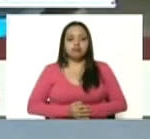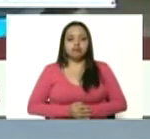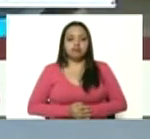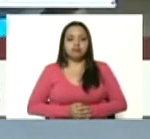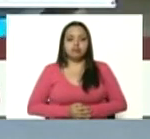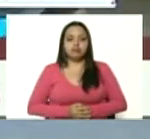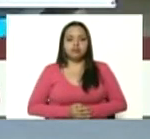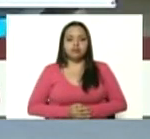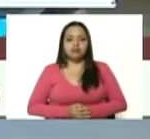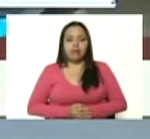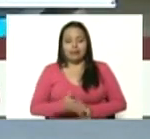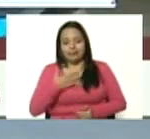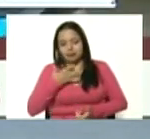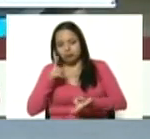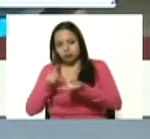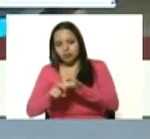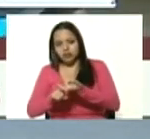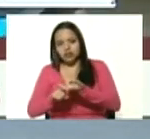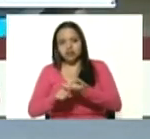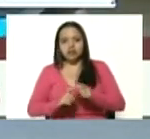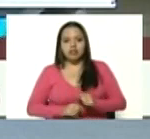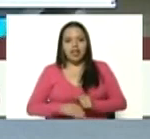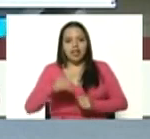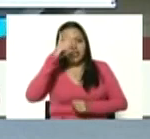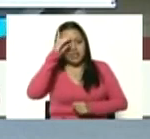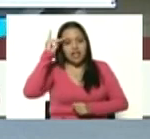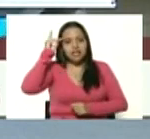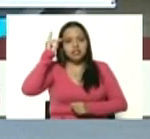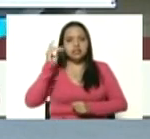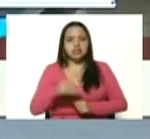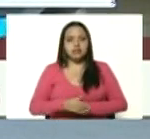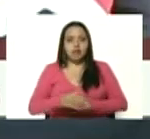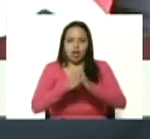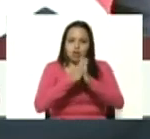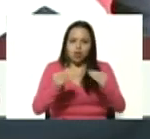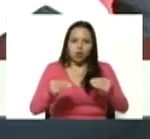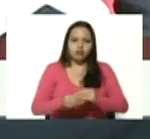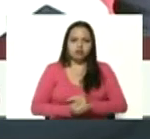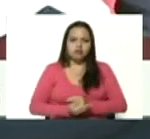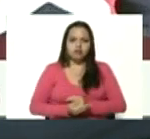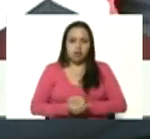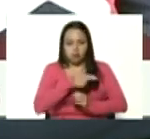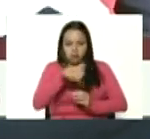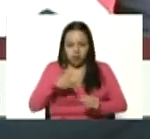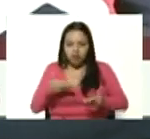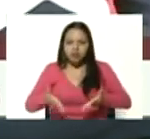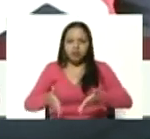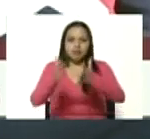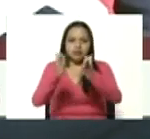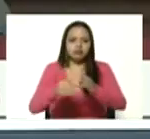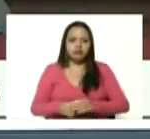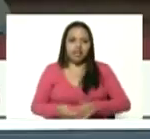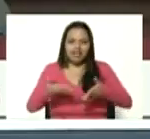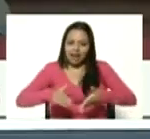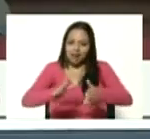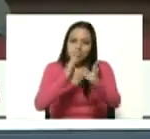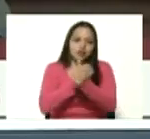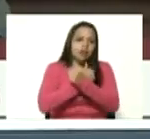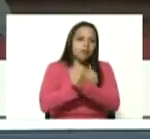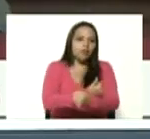Silia Delcy compañero ese es nuestro camino el camino del amor